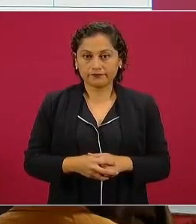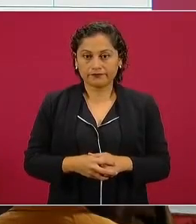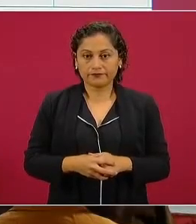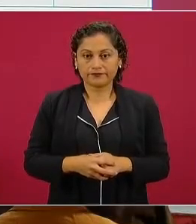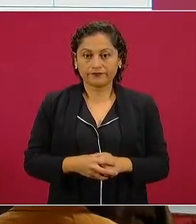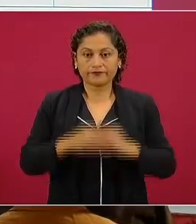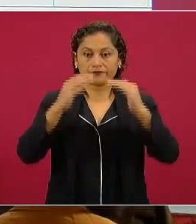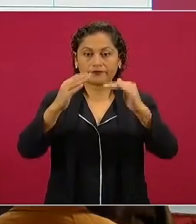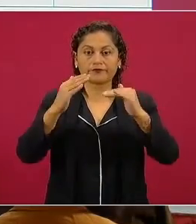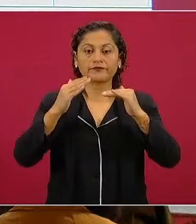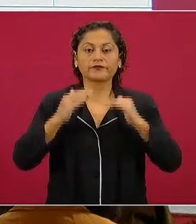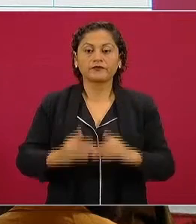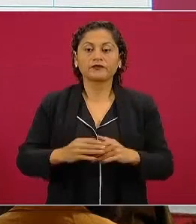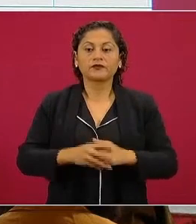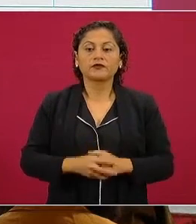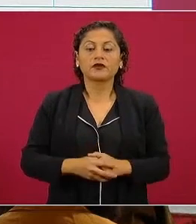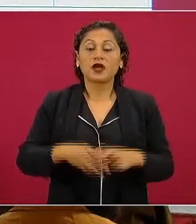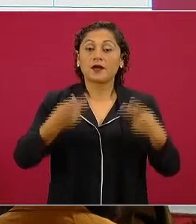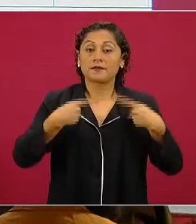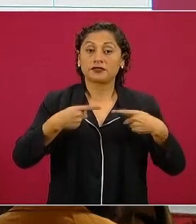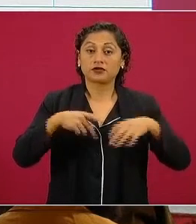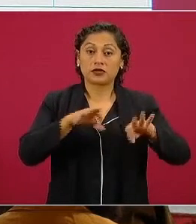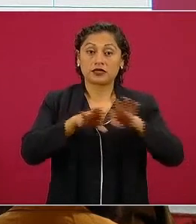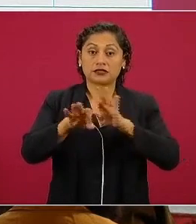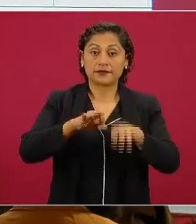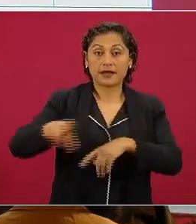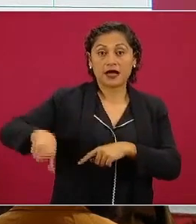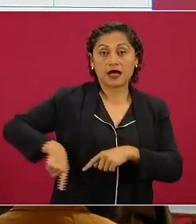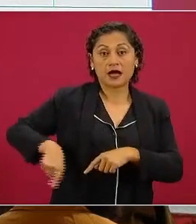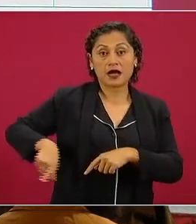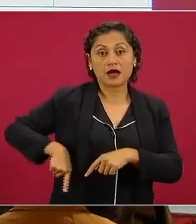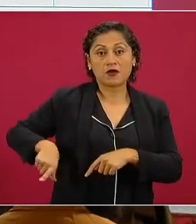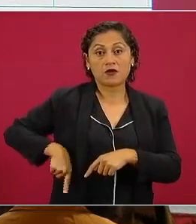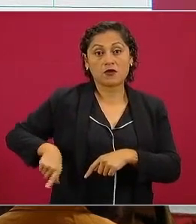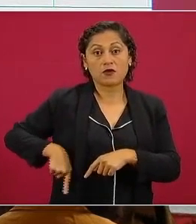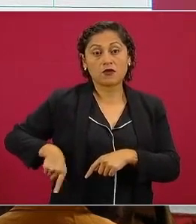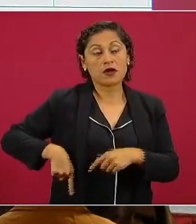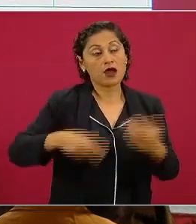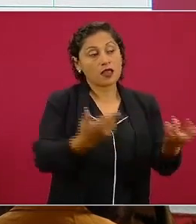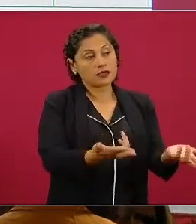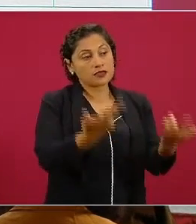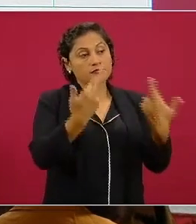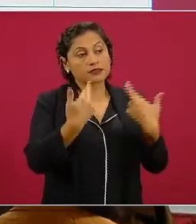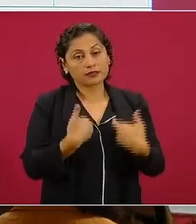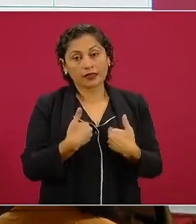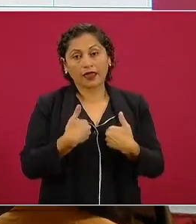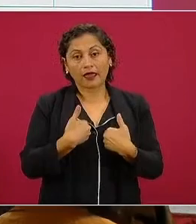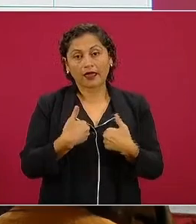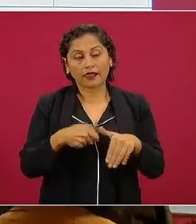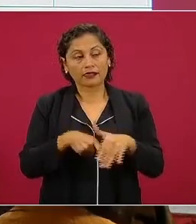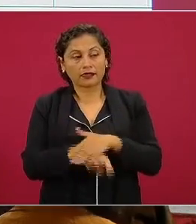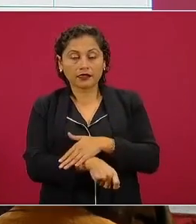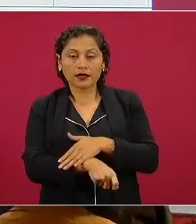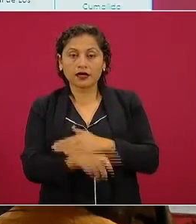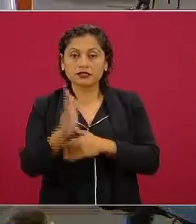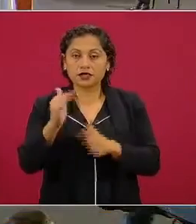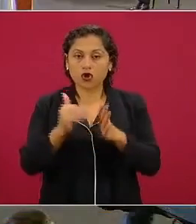ningún funcionario del público podrá recibir regalos cuyo valor exceda de cinco mil pesos cumplido